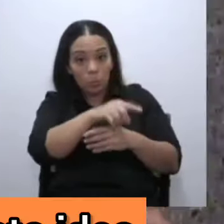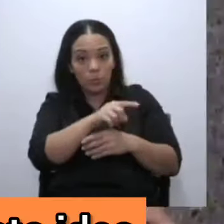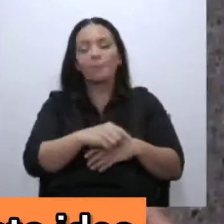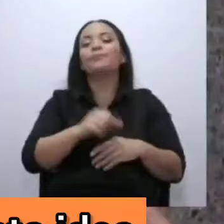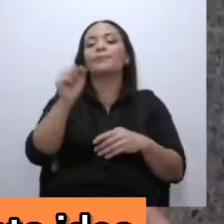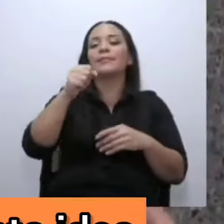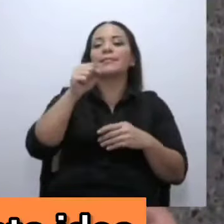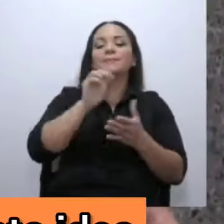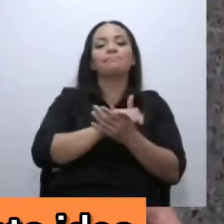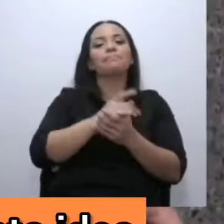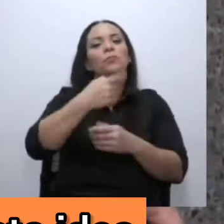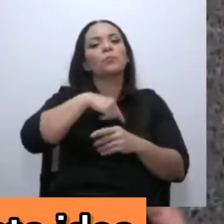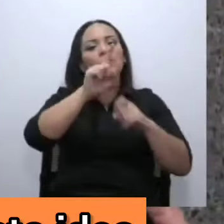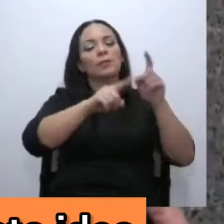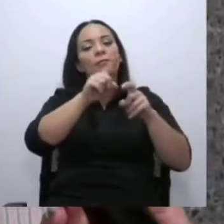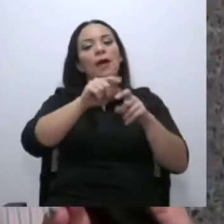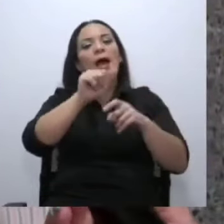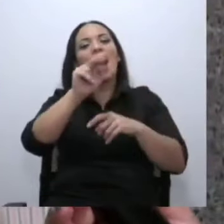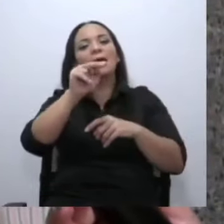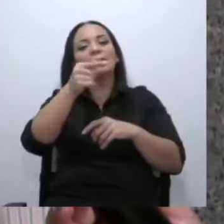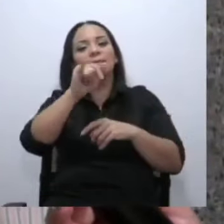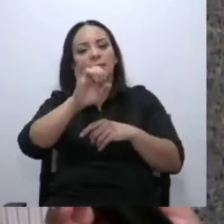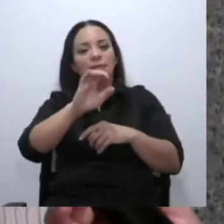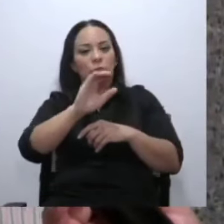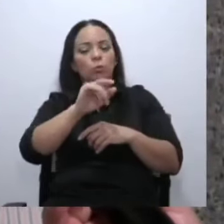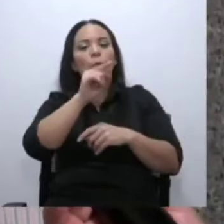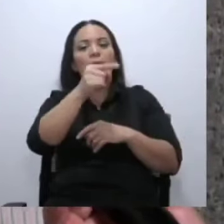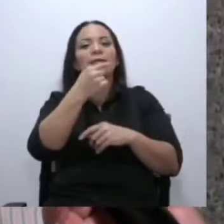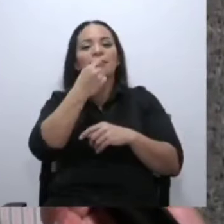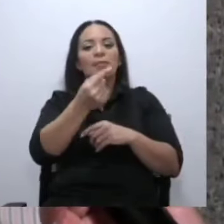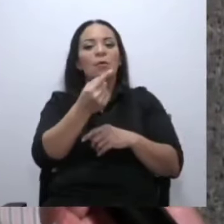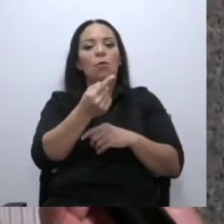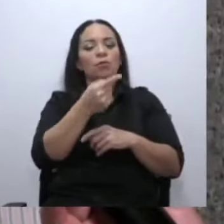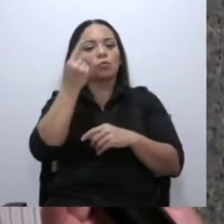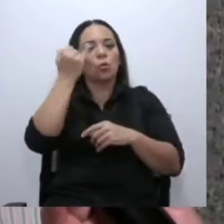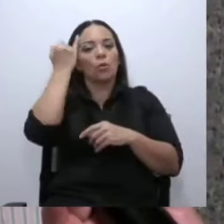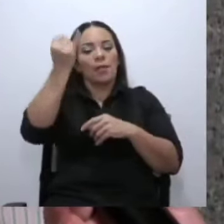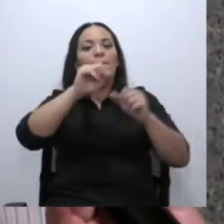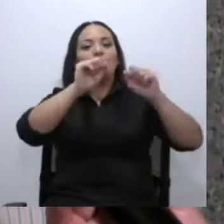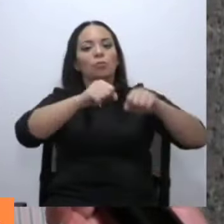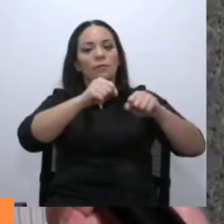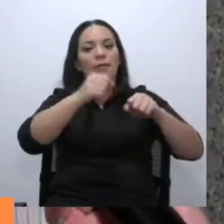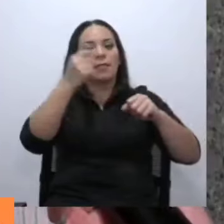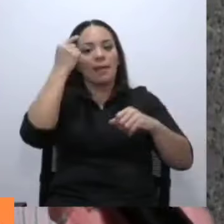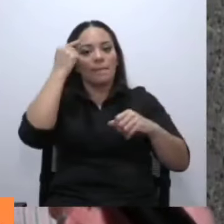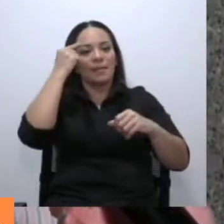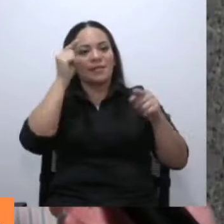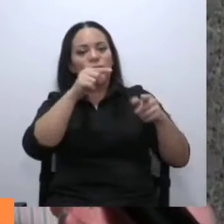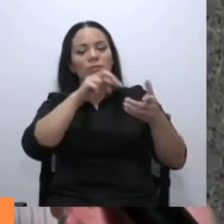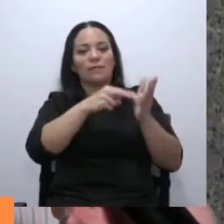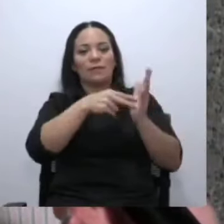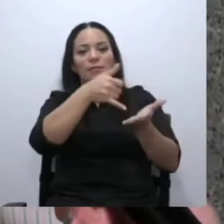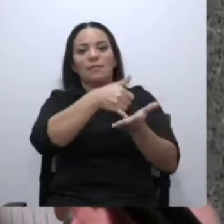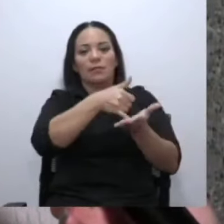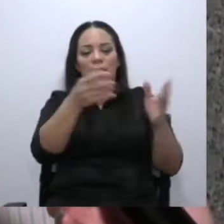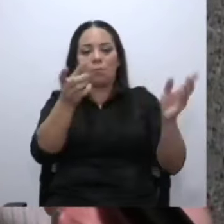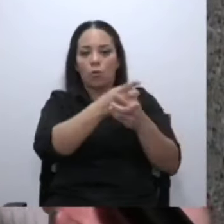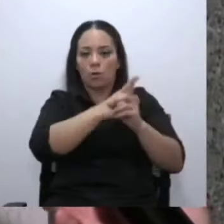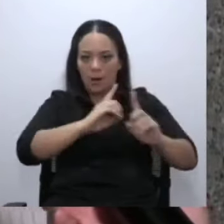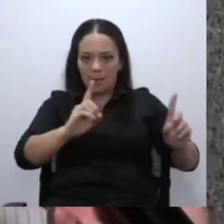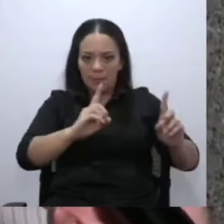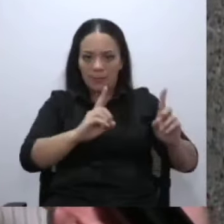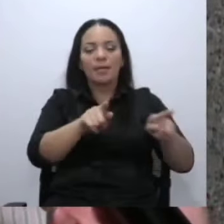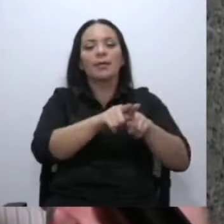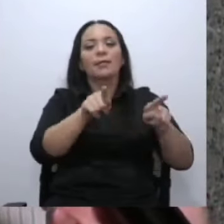Le consultamos a Mañanje Cruikshan sobre esta idea y ella señaló que tan sólo la idea, la posibilidad de pensarlo, era un debilitamiento a la democracia y también